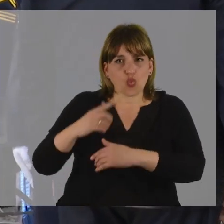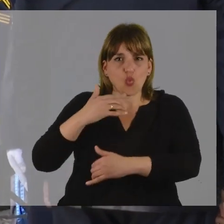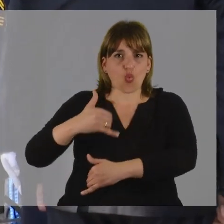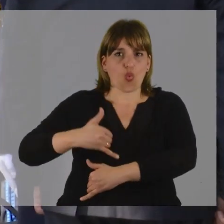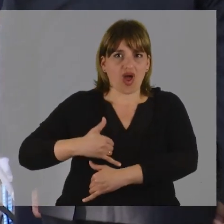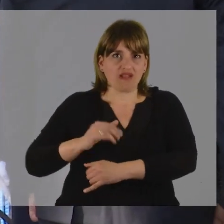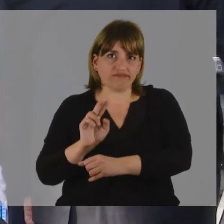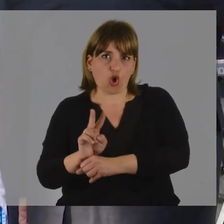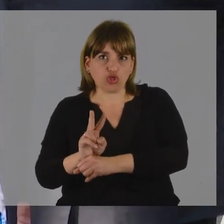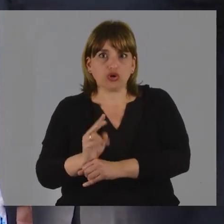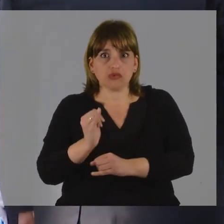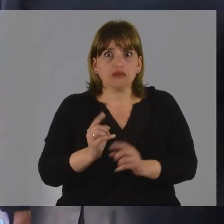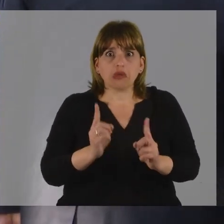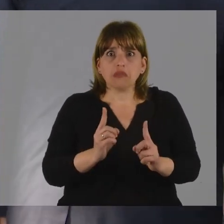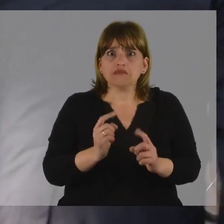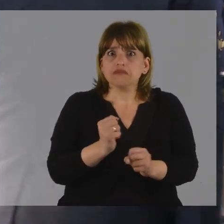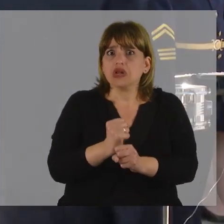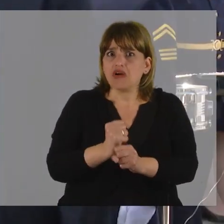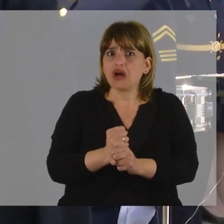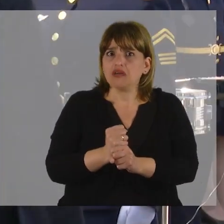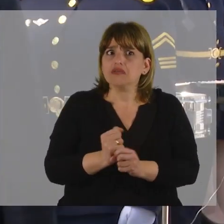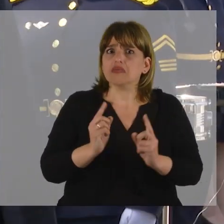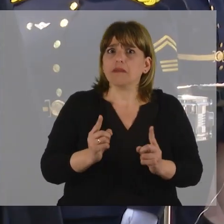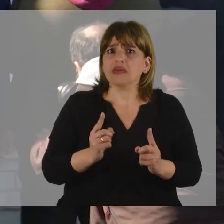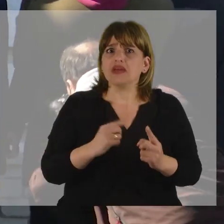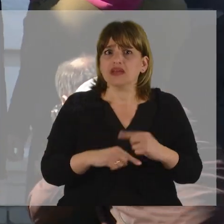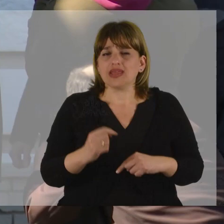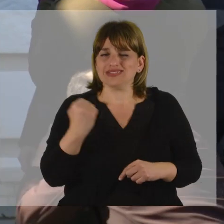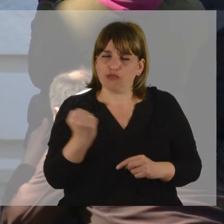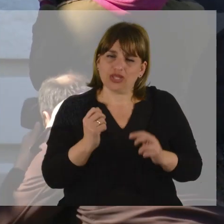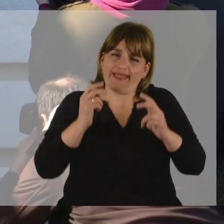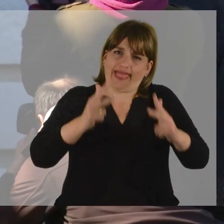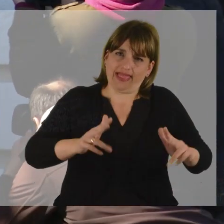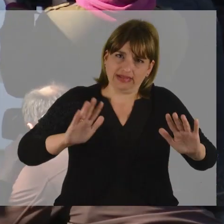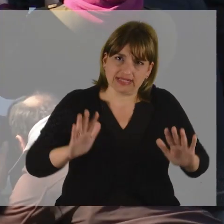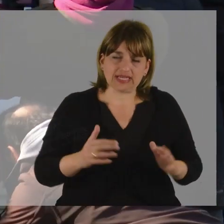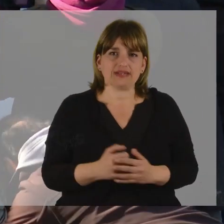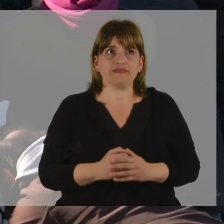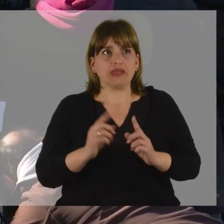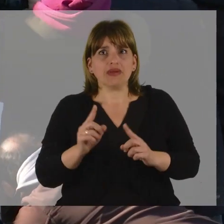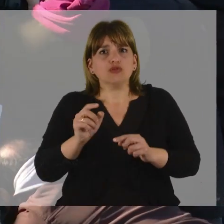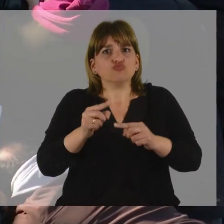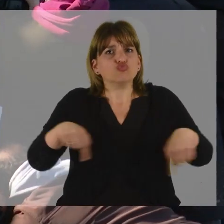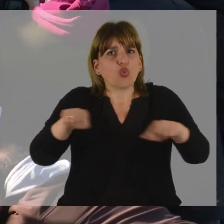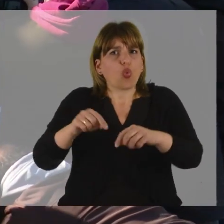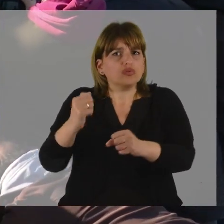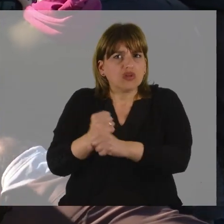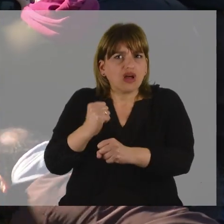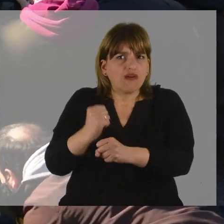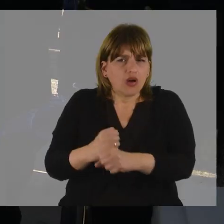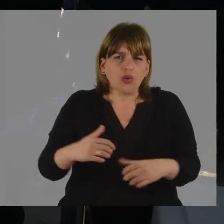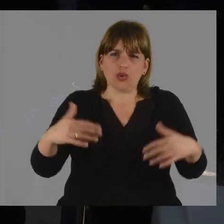que también viene desplegando y es oportuno expresarlo un